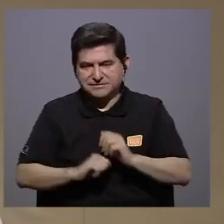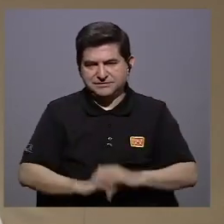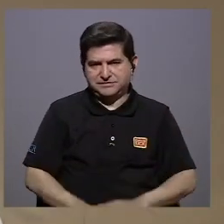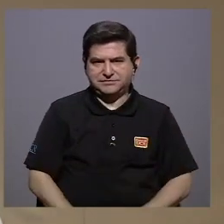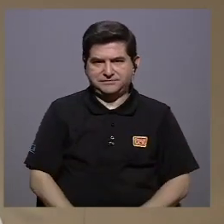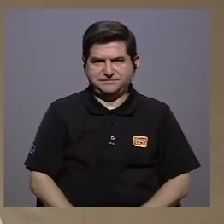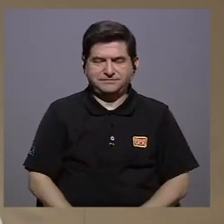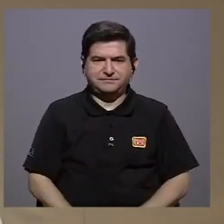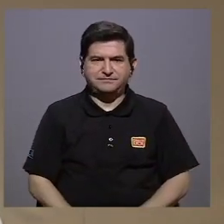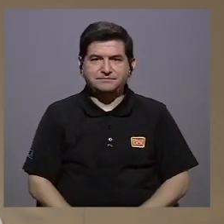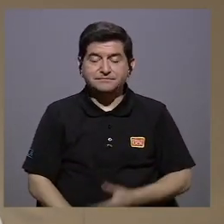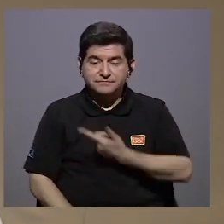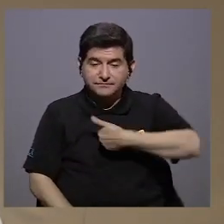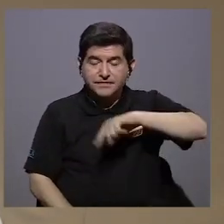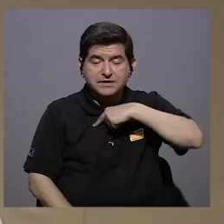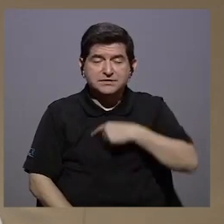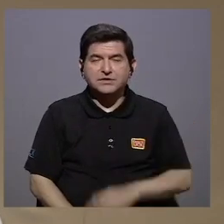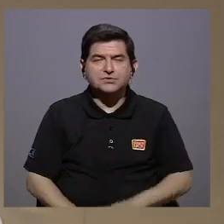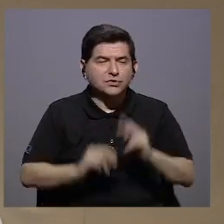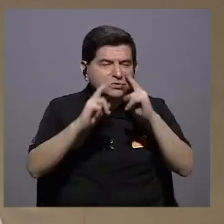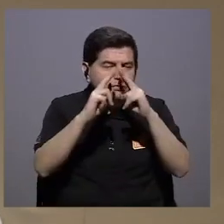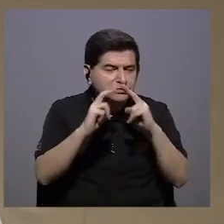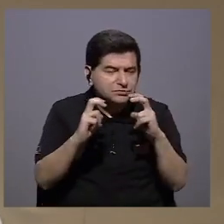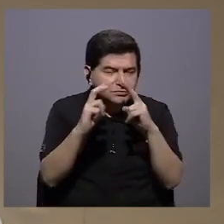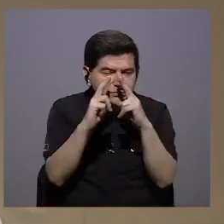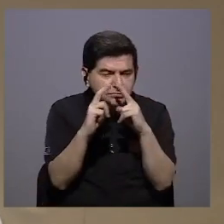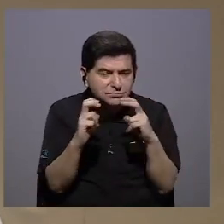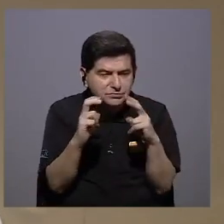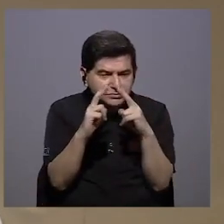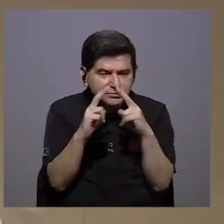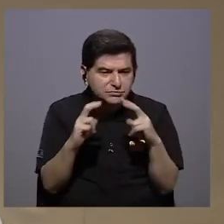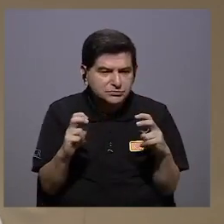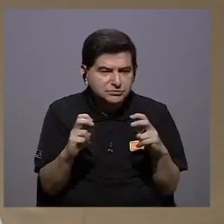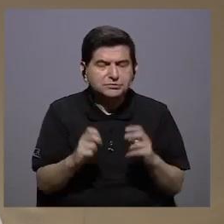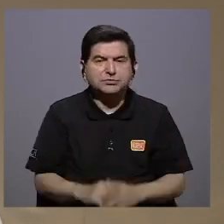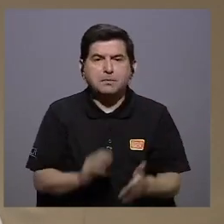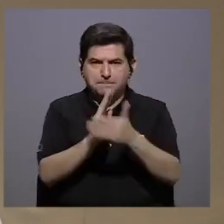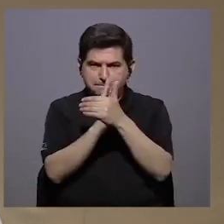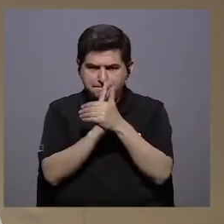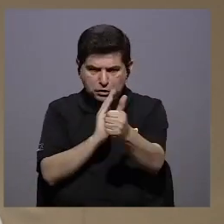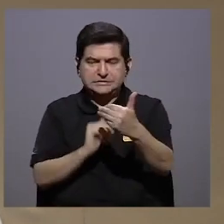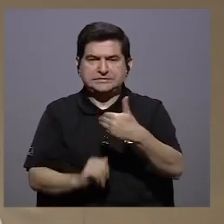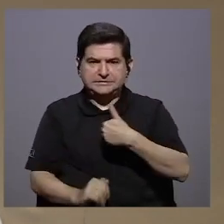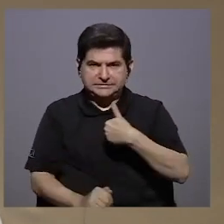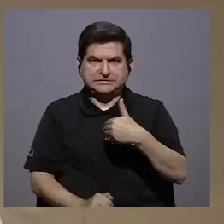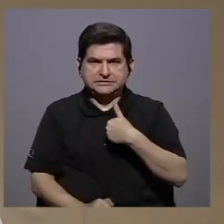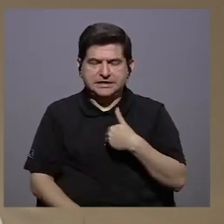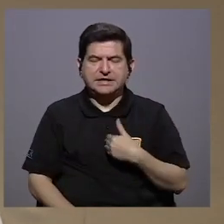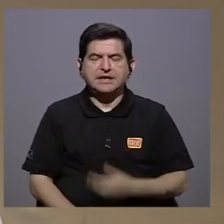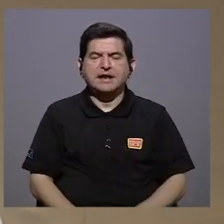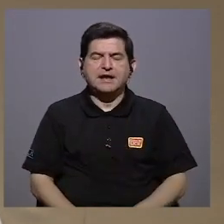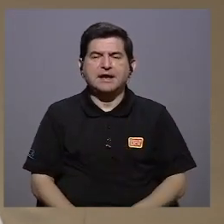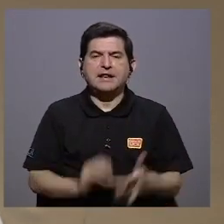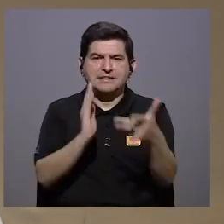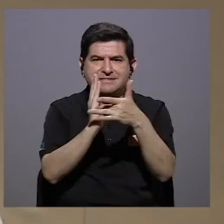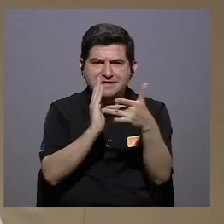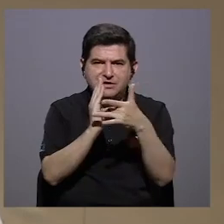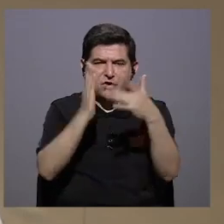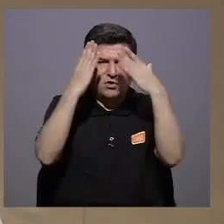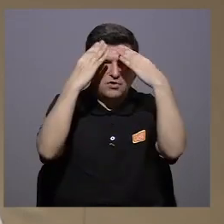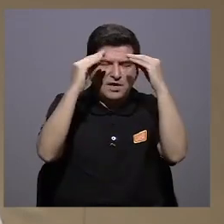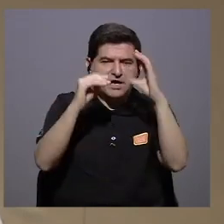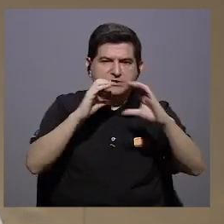ese sentido si hacemos una caracterización sobre la gran potencia que tienen las TIC esas